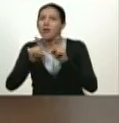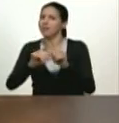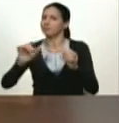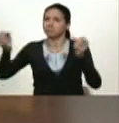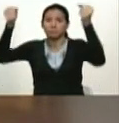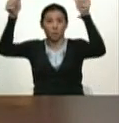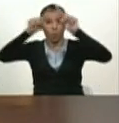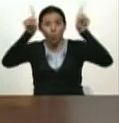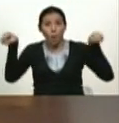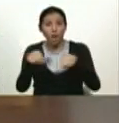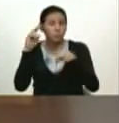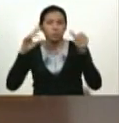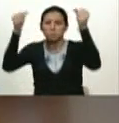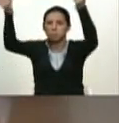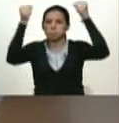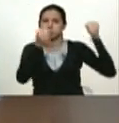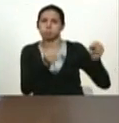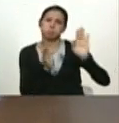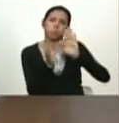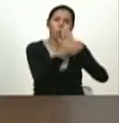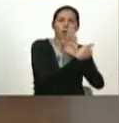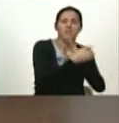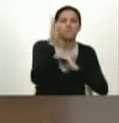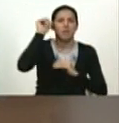Bolívar allá abajo, a un baño.